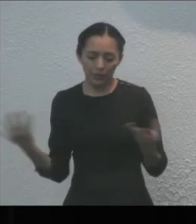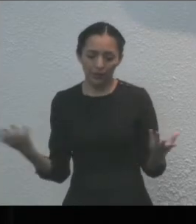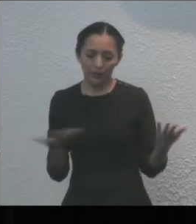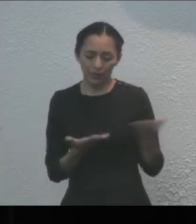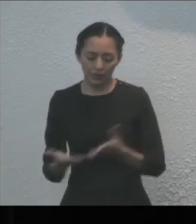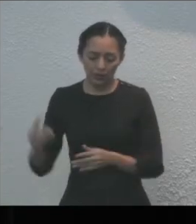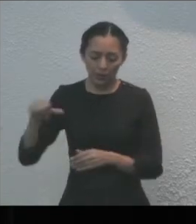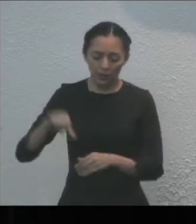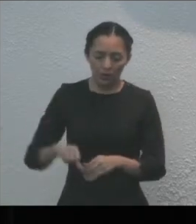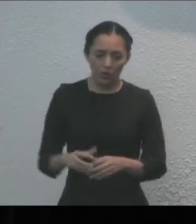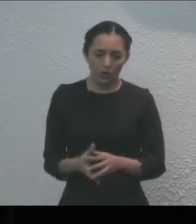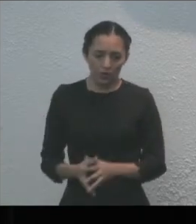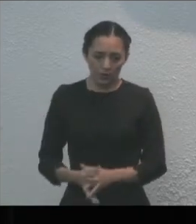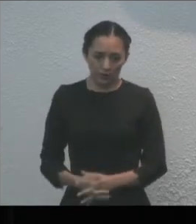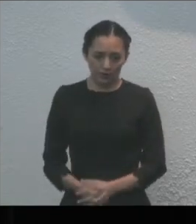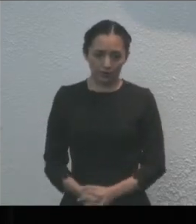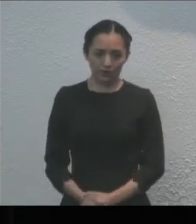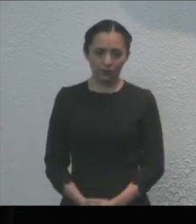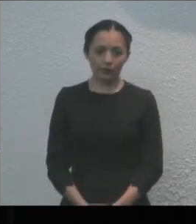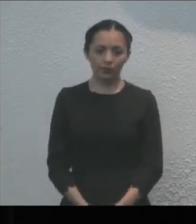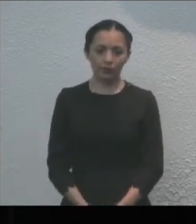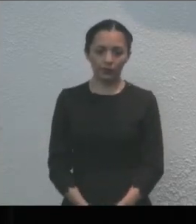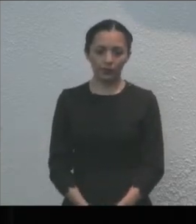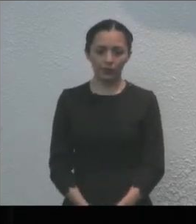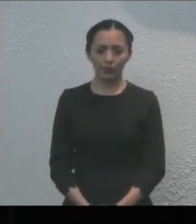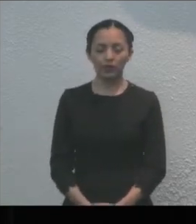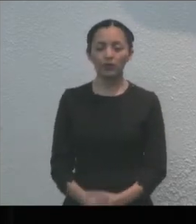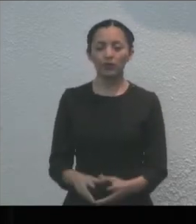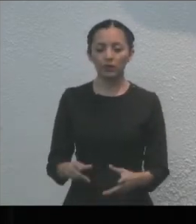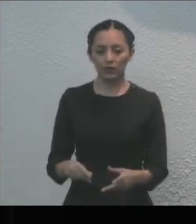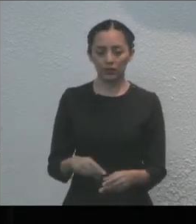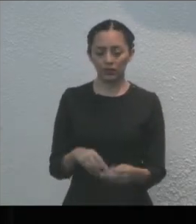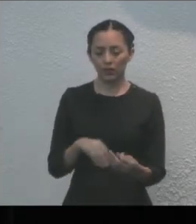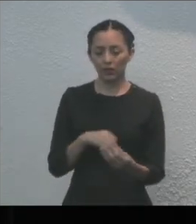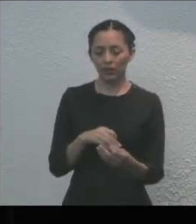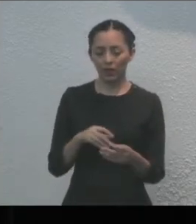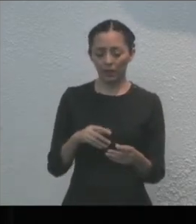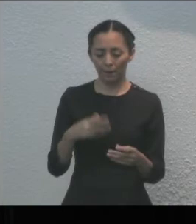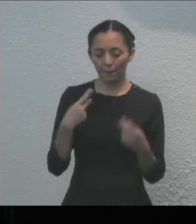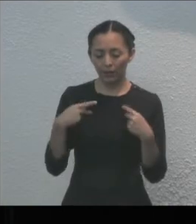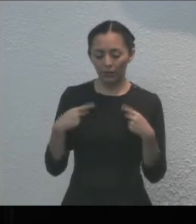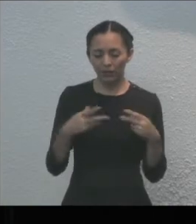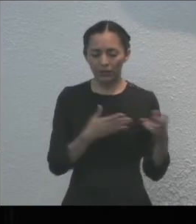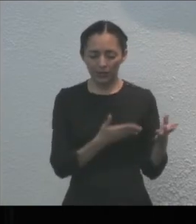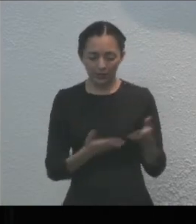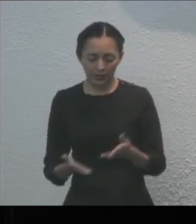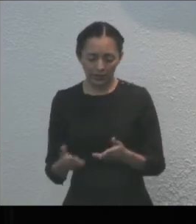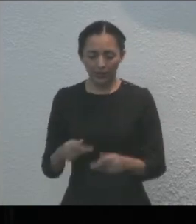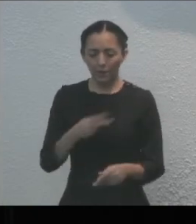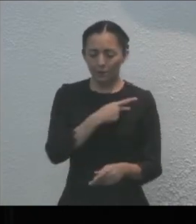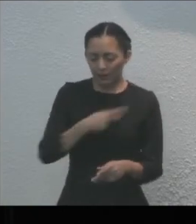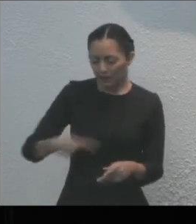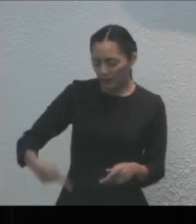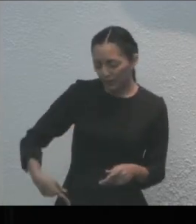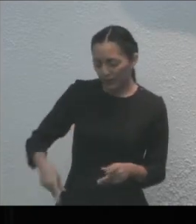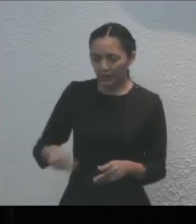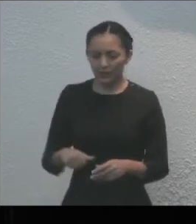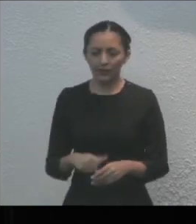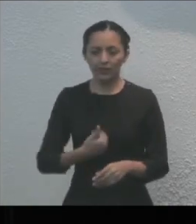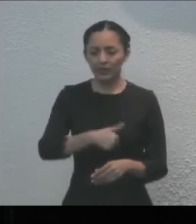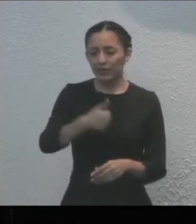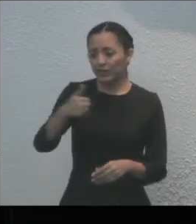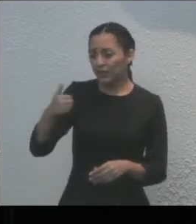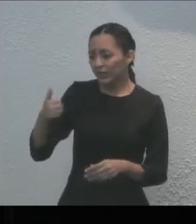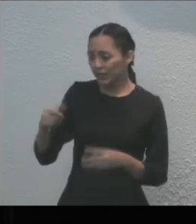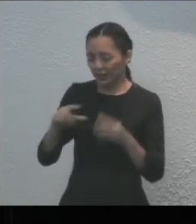legisladoras y legisladores federales, autoridades de los tres órdenes de gobierno, presidentes y presidentas municipales, y a